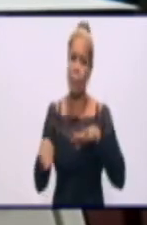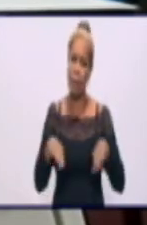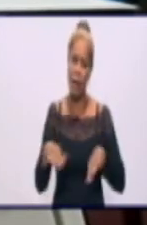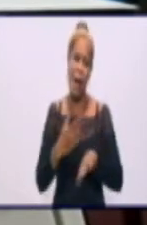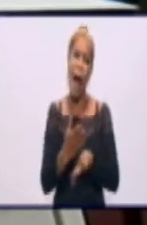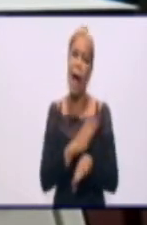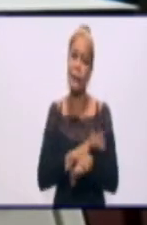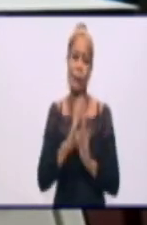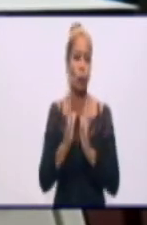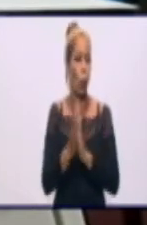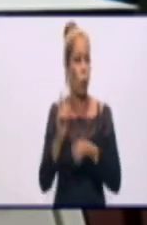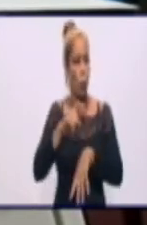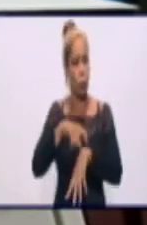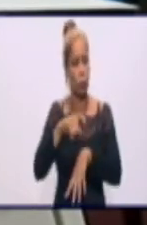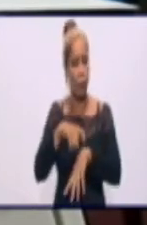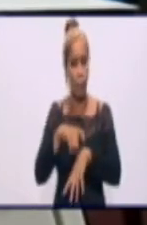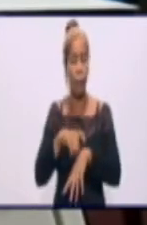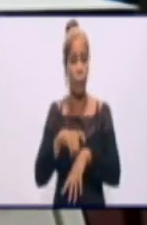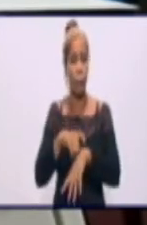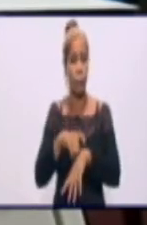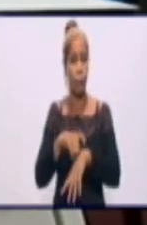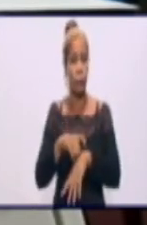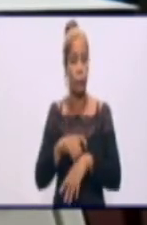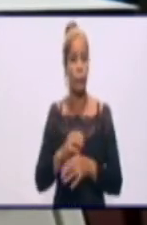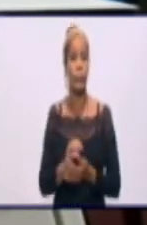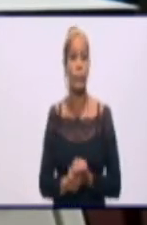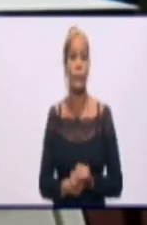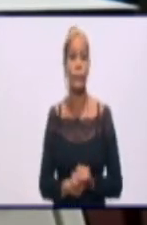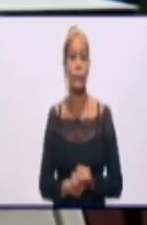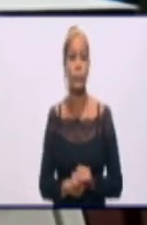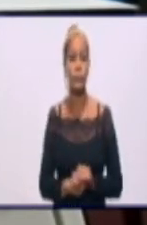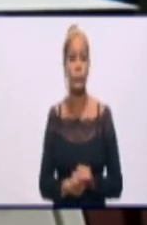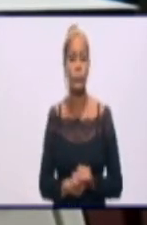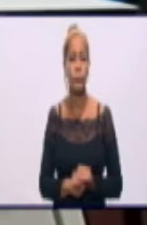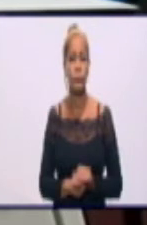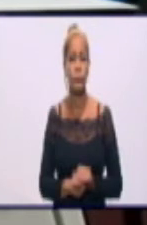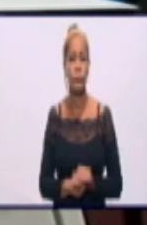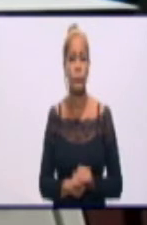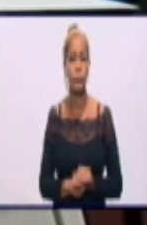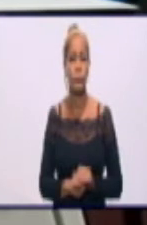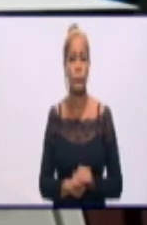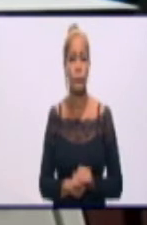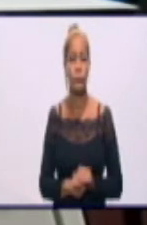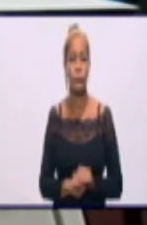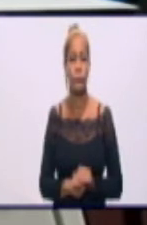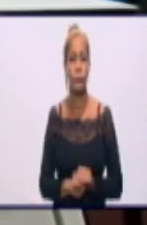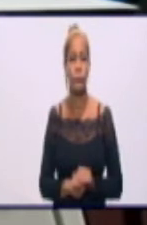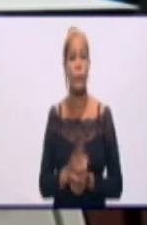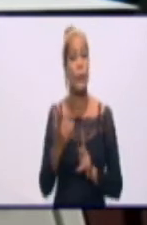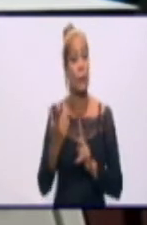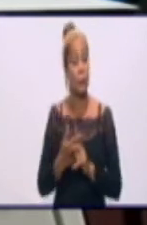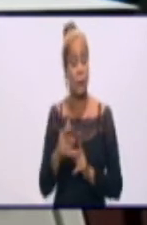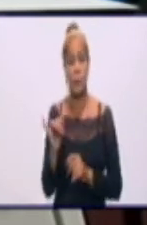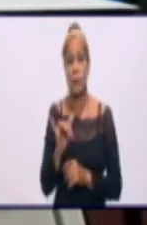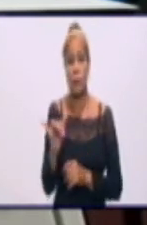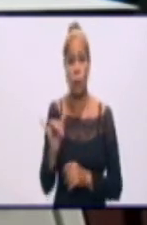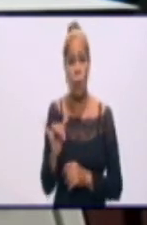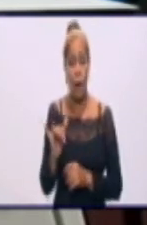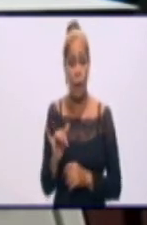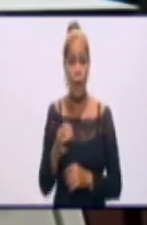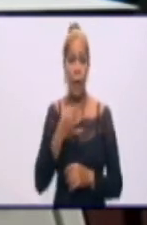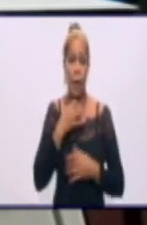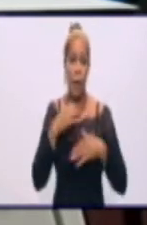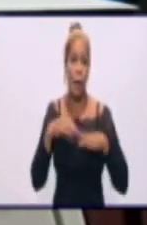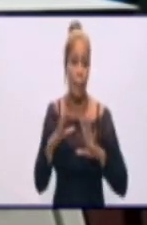donde nosotros podamos. Es como se dice en buen cubano, taparnos hasta donde la sábana nos dé. Y igual en el caso de que la